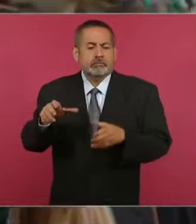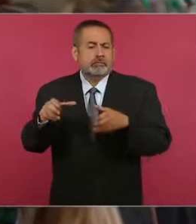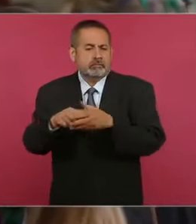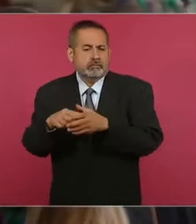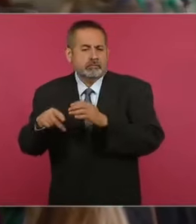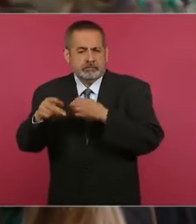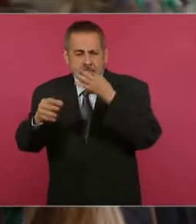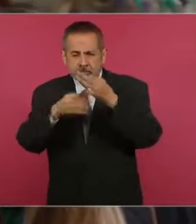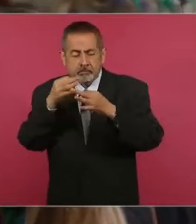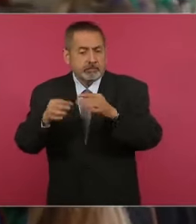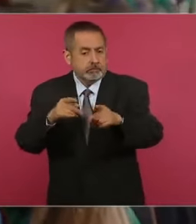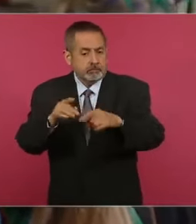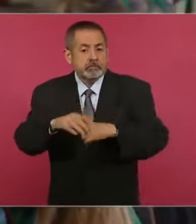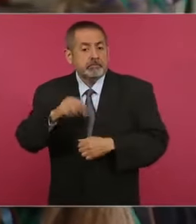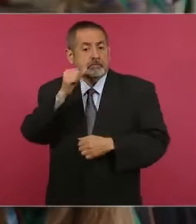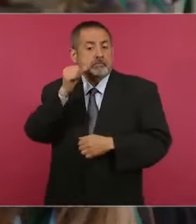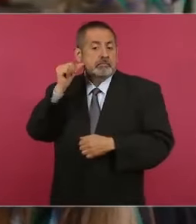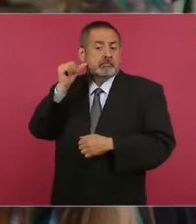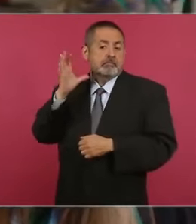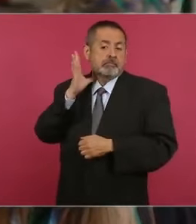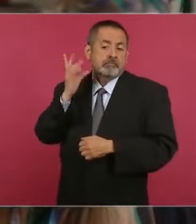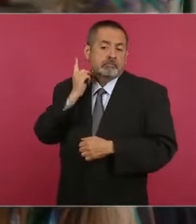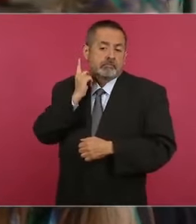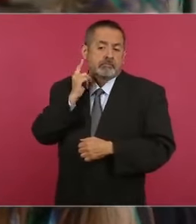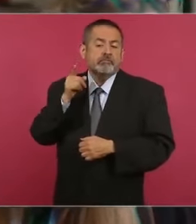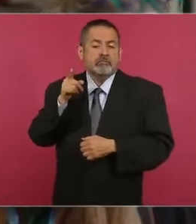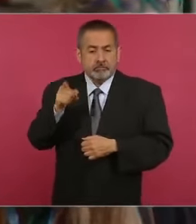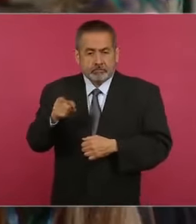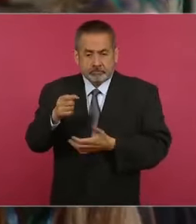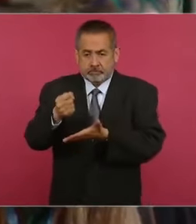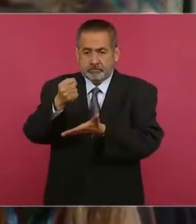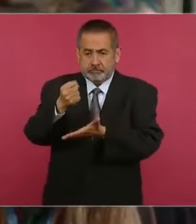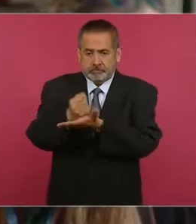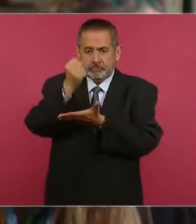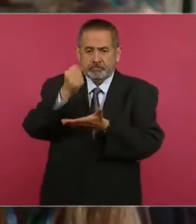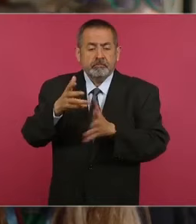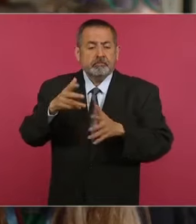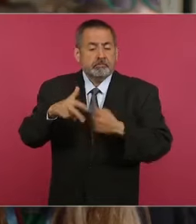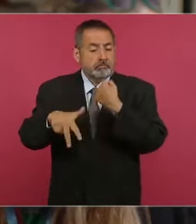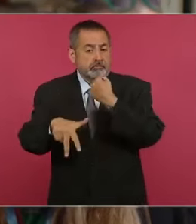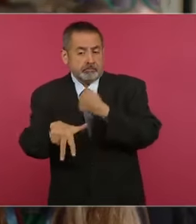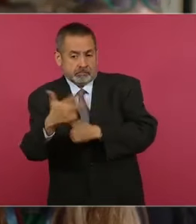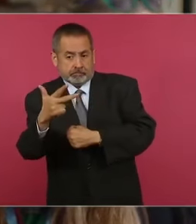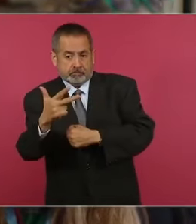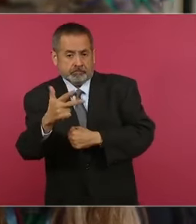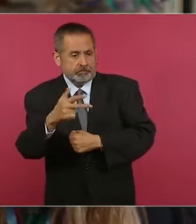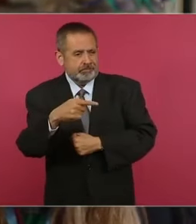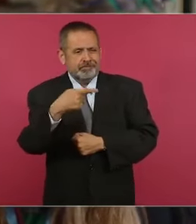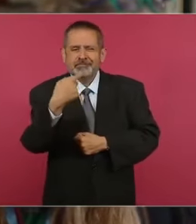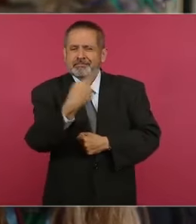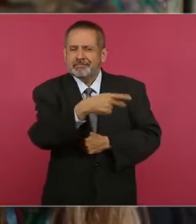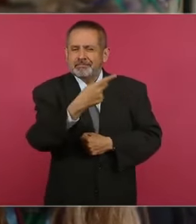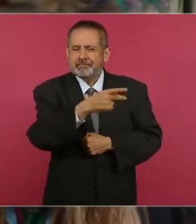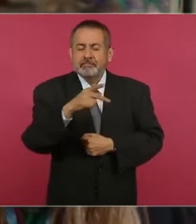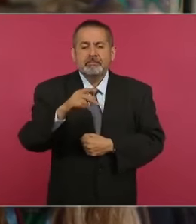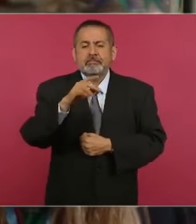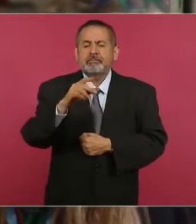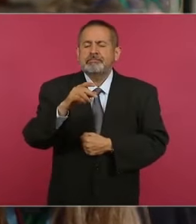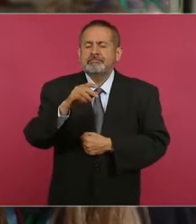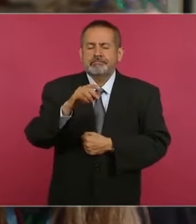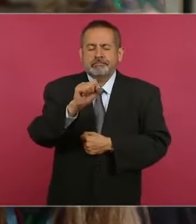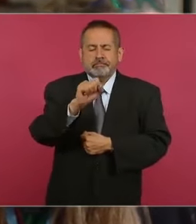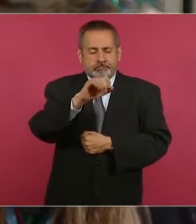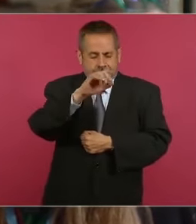Ayer en la Cámara de Diputados aprobó la eliminación de los 13 fideicomisos de la Suprema